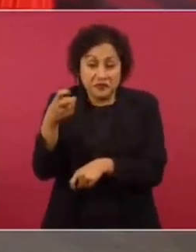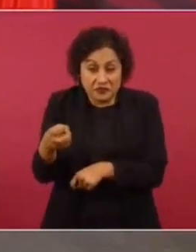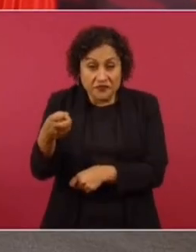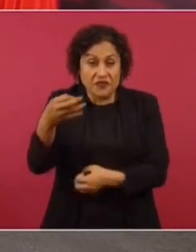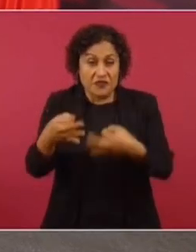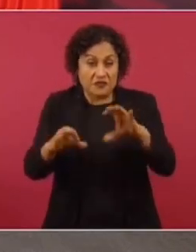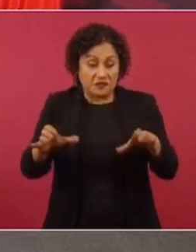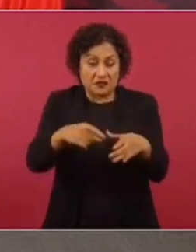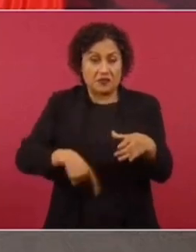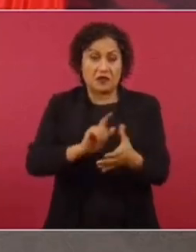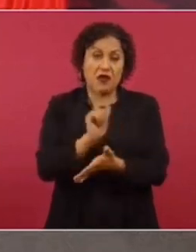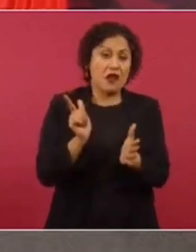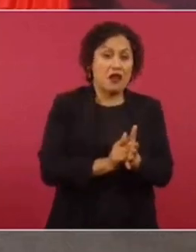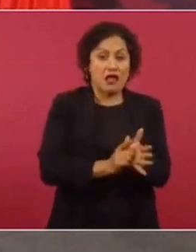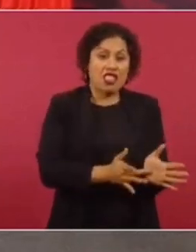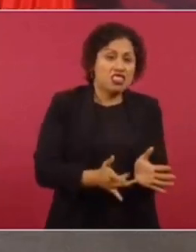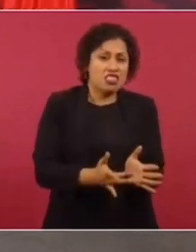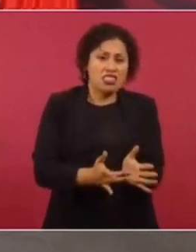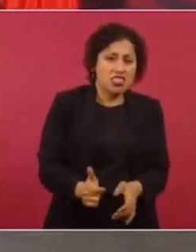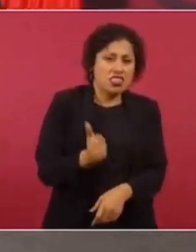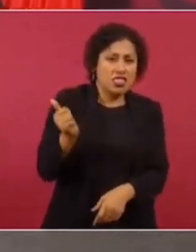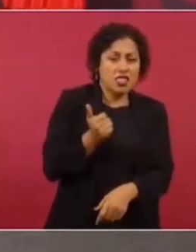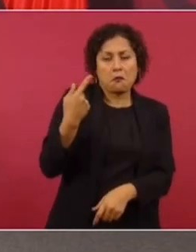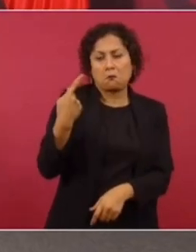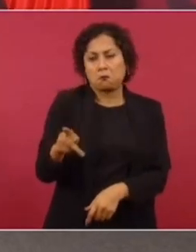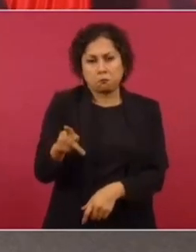como ha querido.